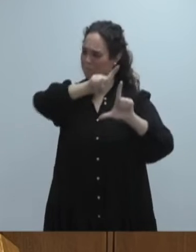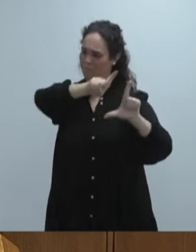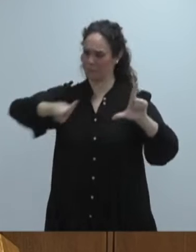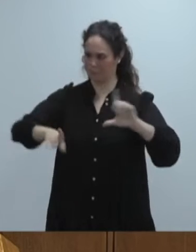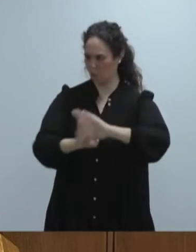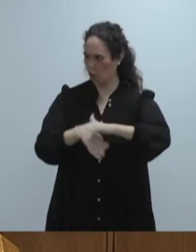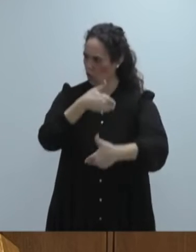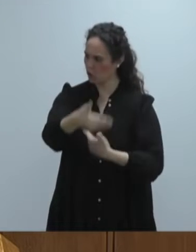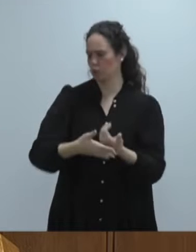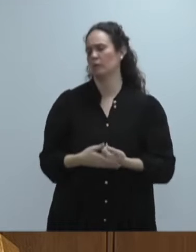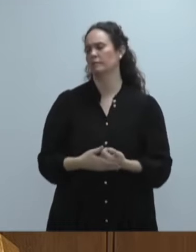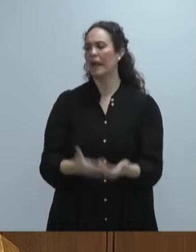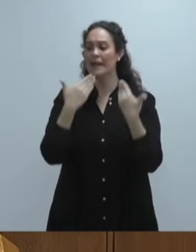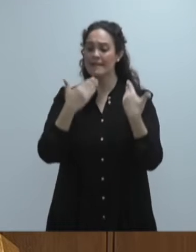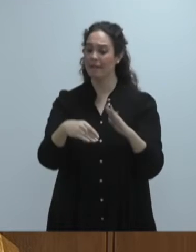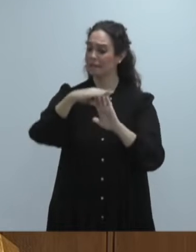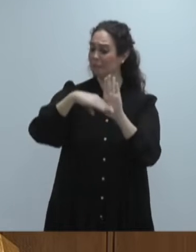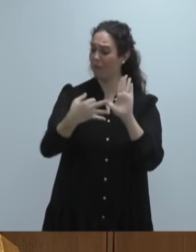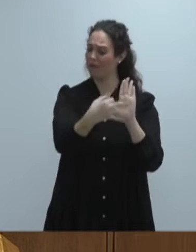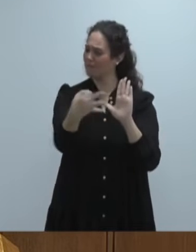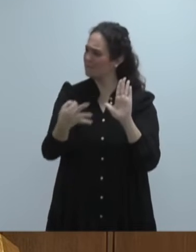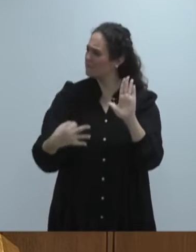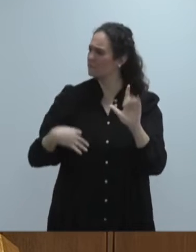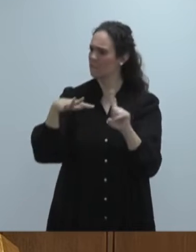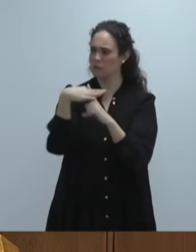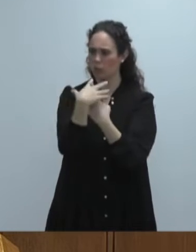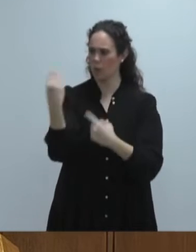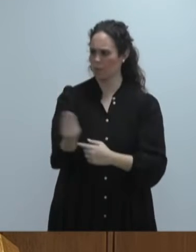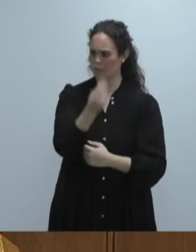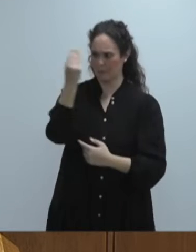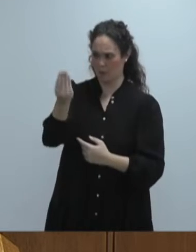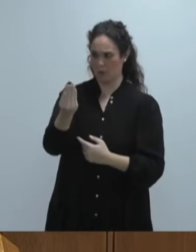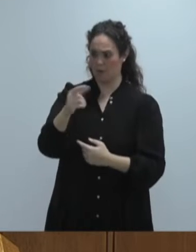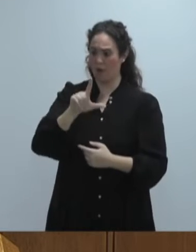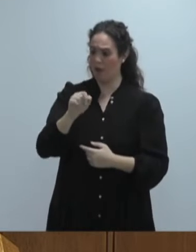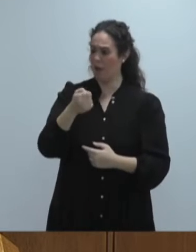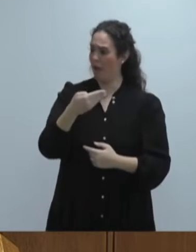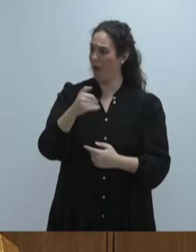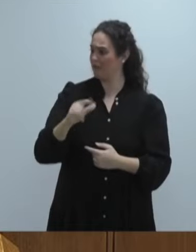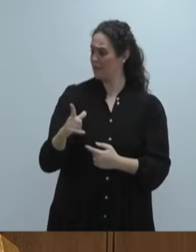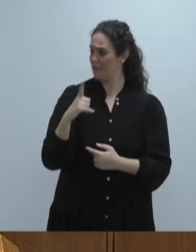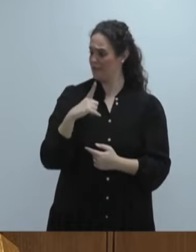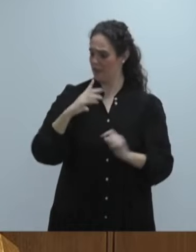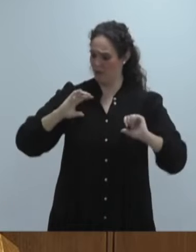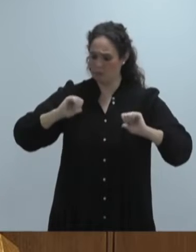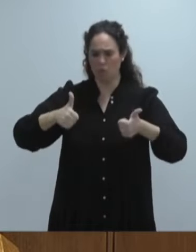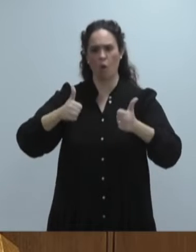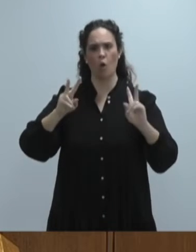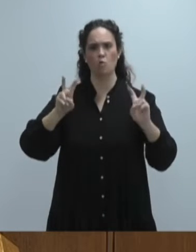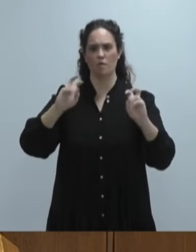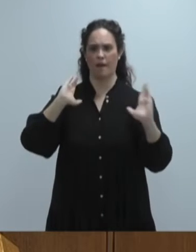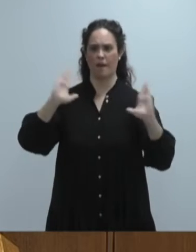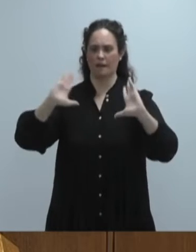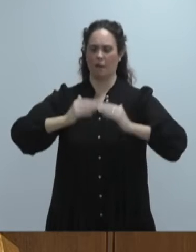Gracias también a la efectividad de estas medidas, la situación ha mejorado y el labio ayer pudo dar inicio a una nueva etapa.